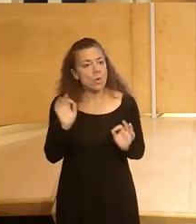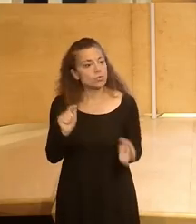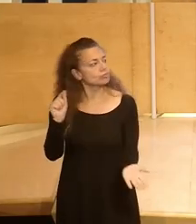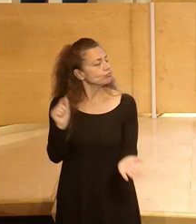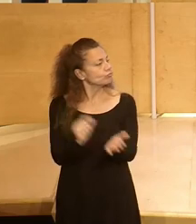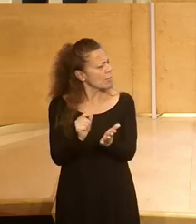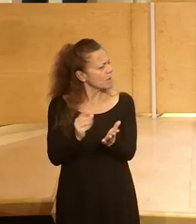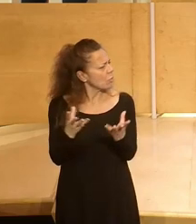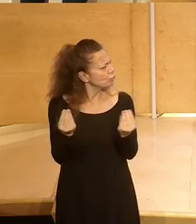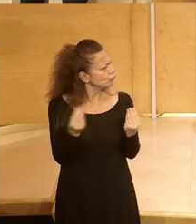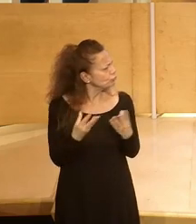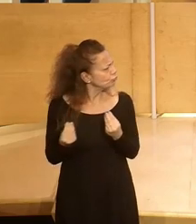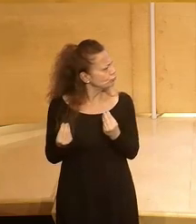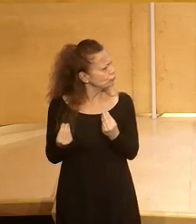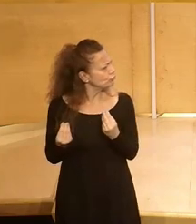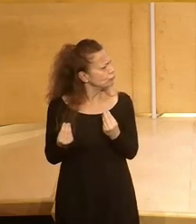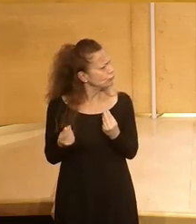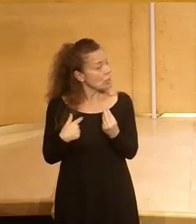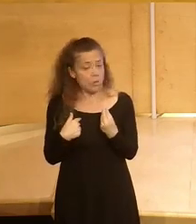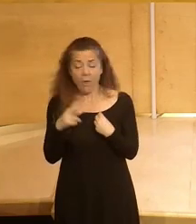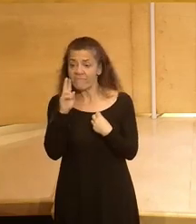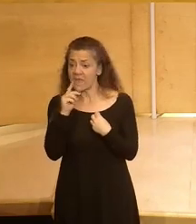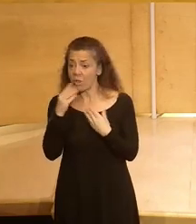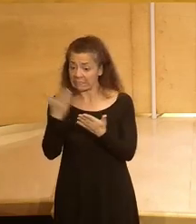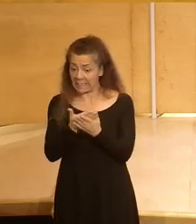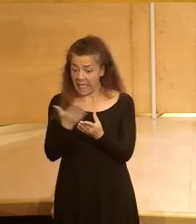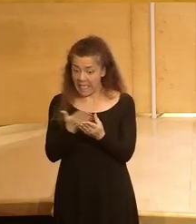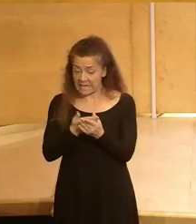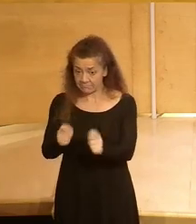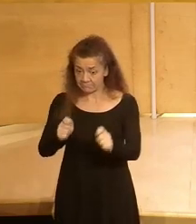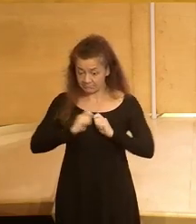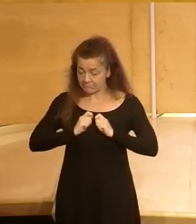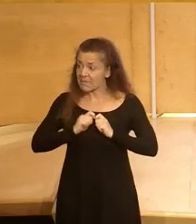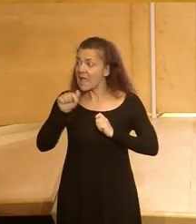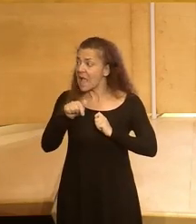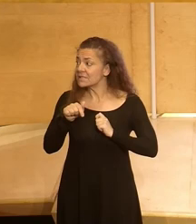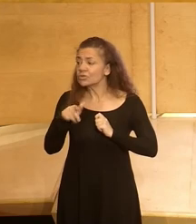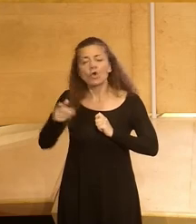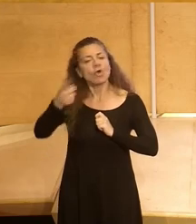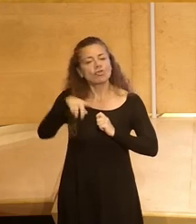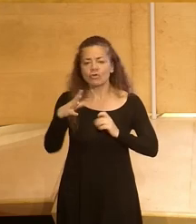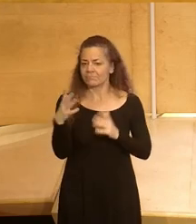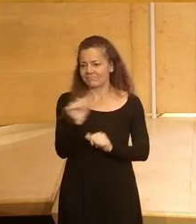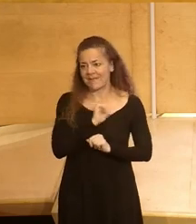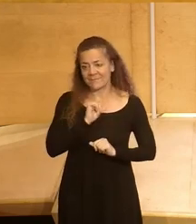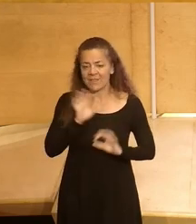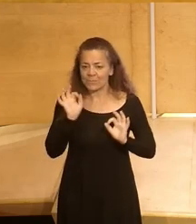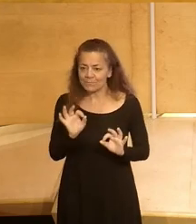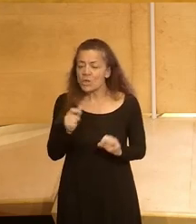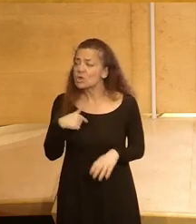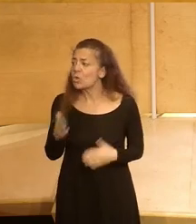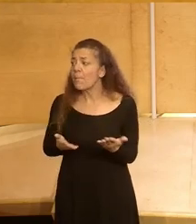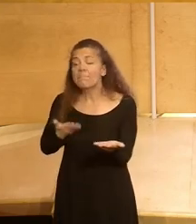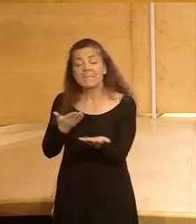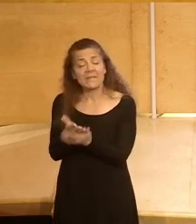creo que bastante basándome en la cantidad de tarjetas que me han pasado gran parte de la sala estaba esperando ese momento voy a